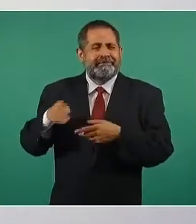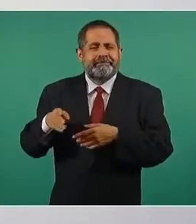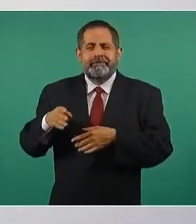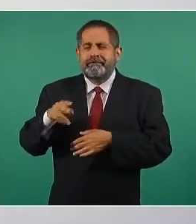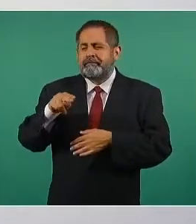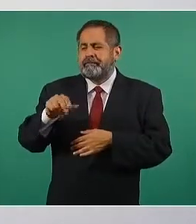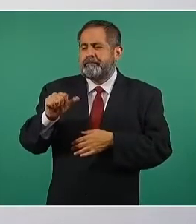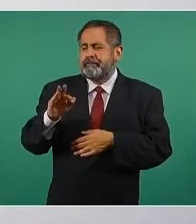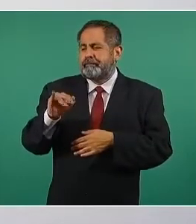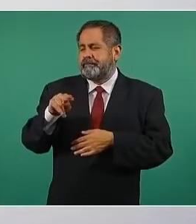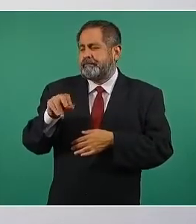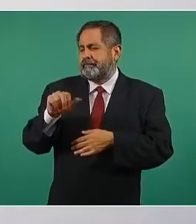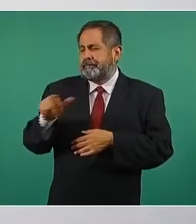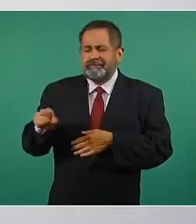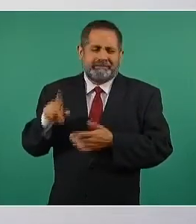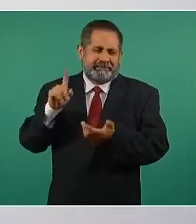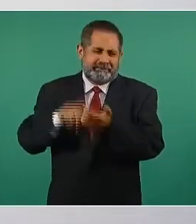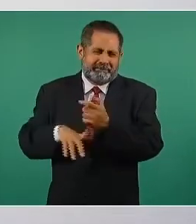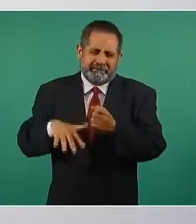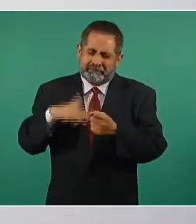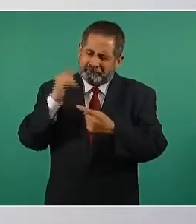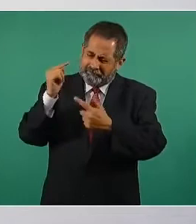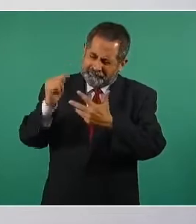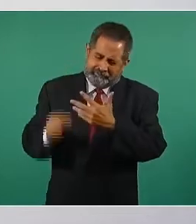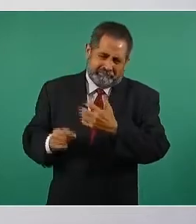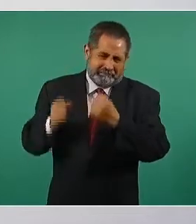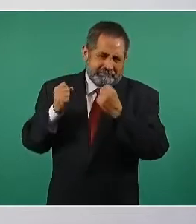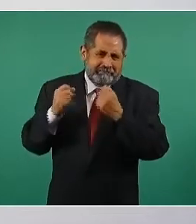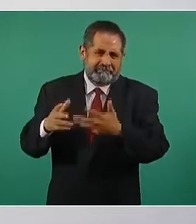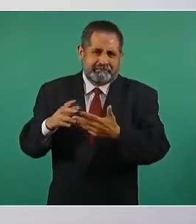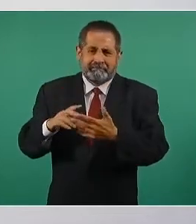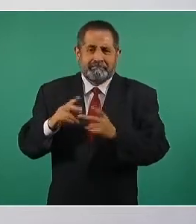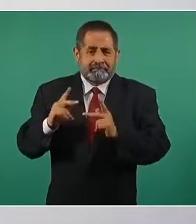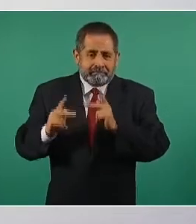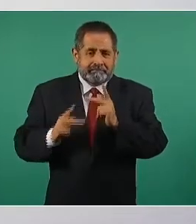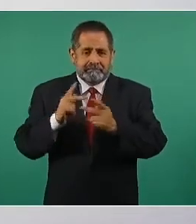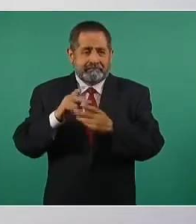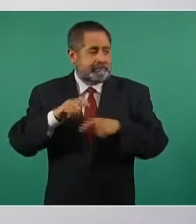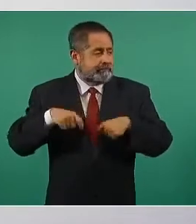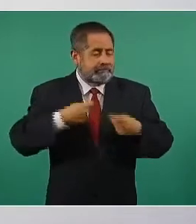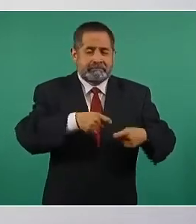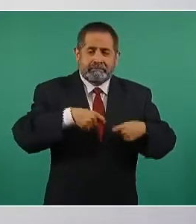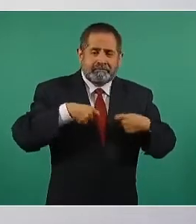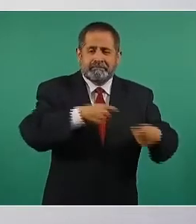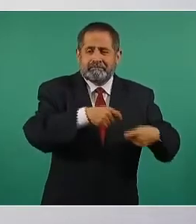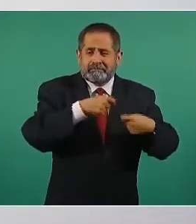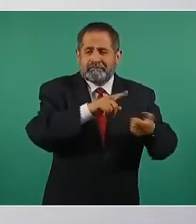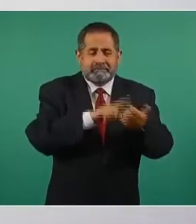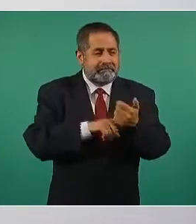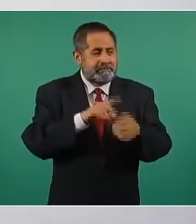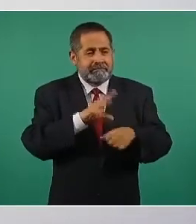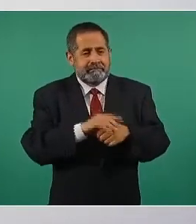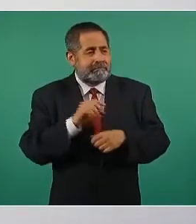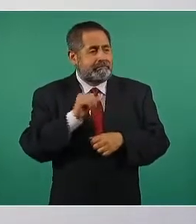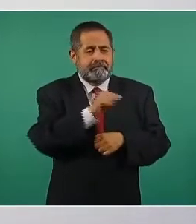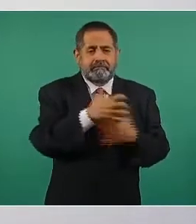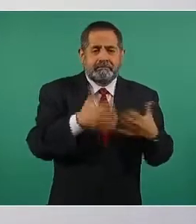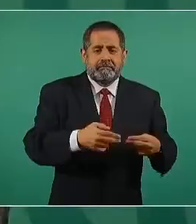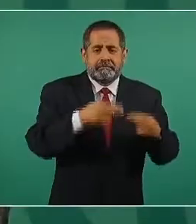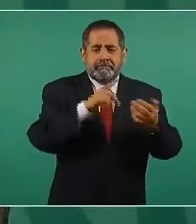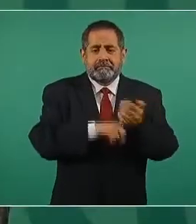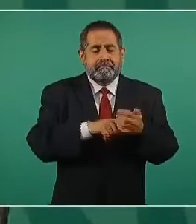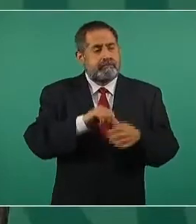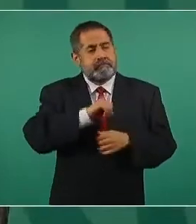nacional financiera está llena de créditos otorgados a empresas